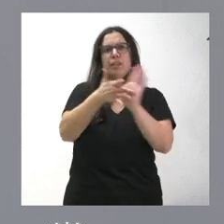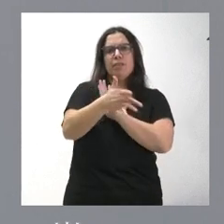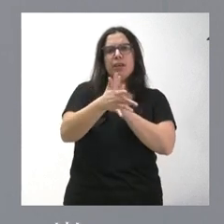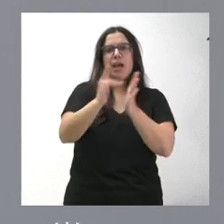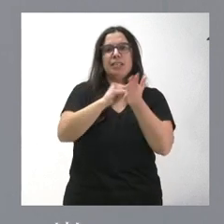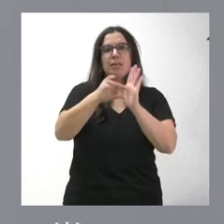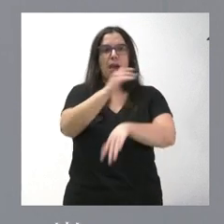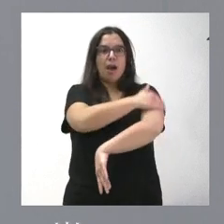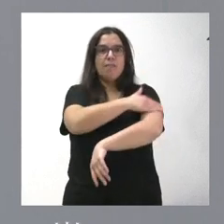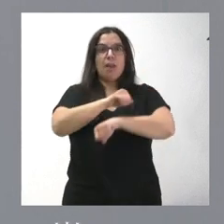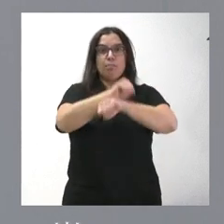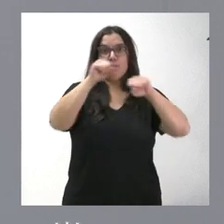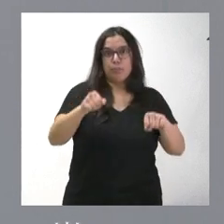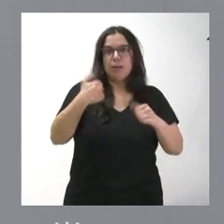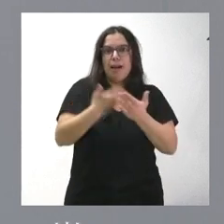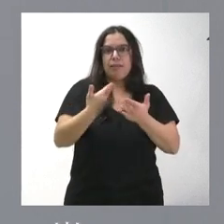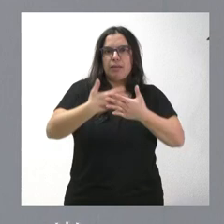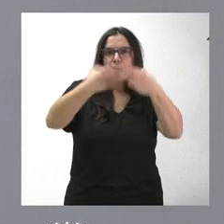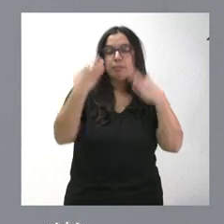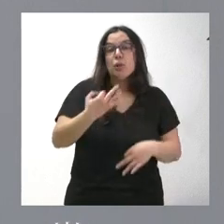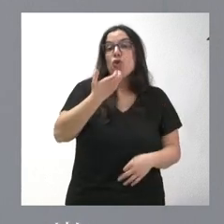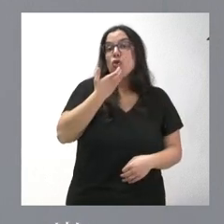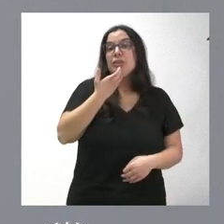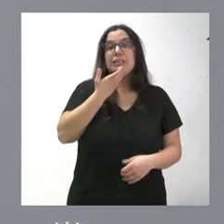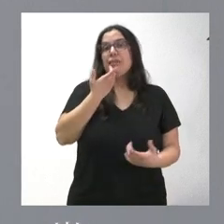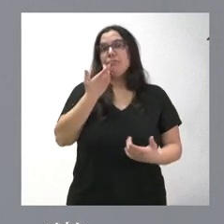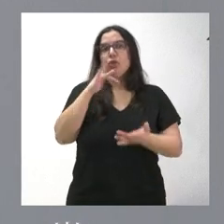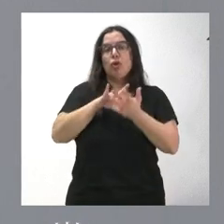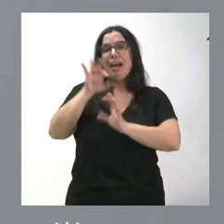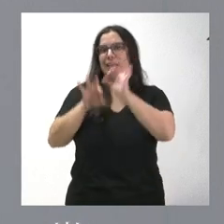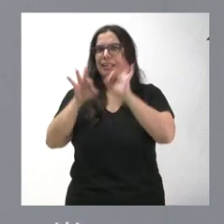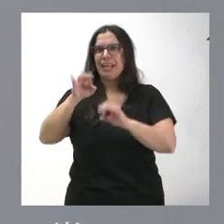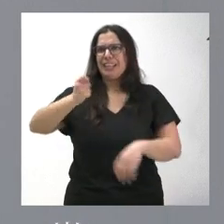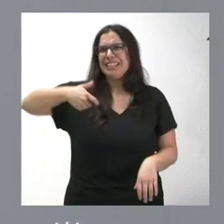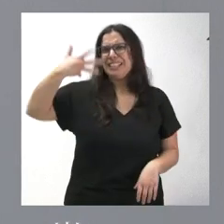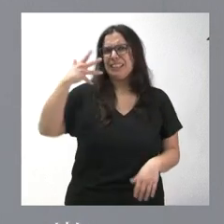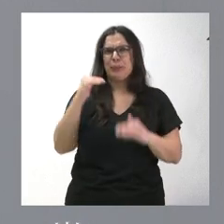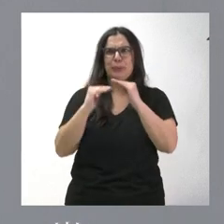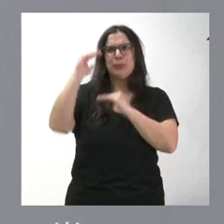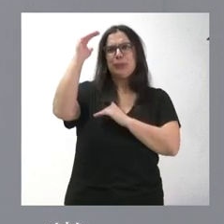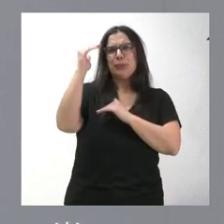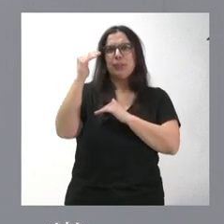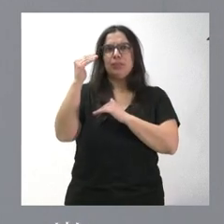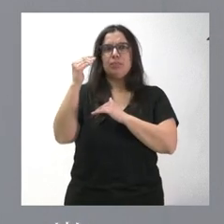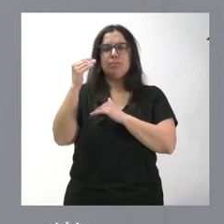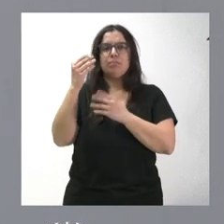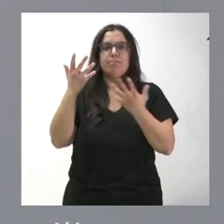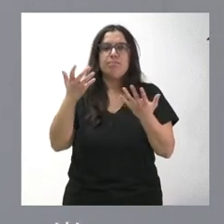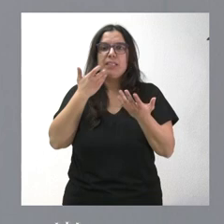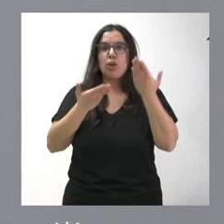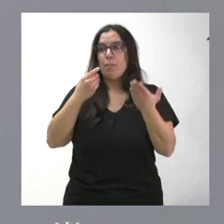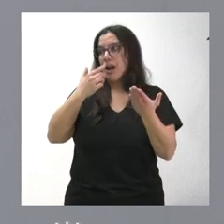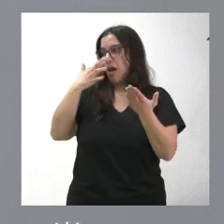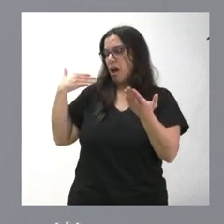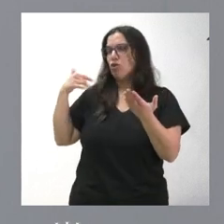mecanismo de avales y de garantías, como el hecho de que estamos ante tipos de interés extraordinariamente altos en comparación con los que vivimos en los últimos